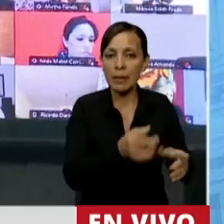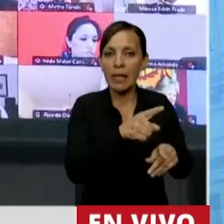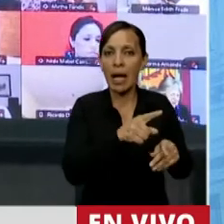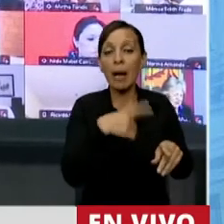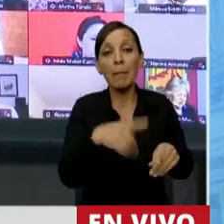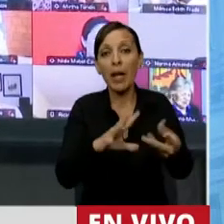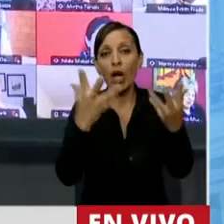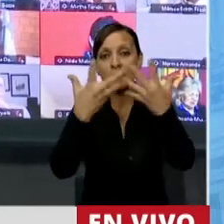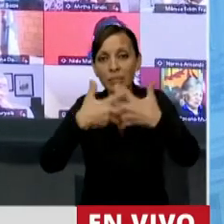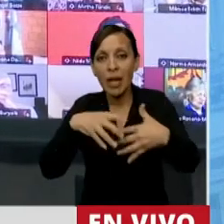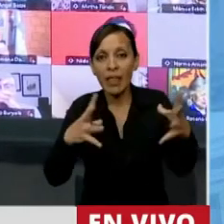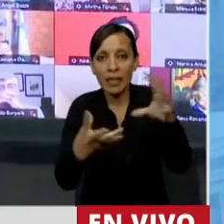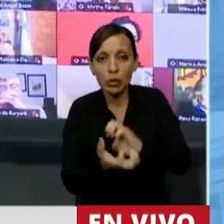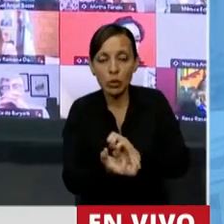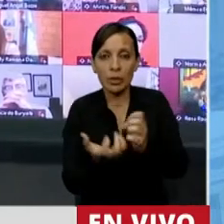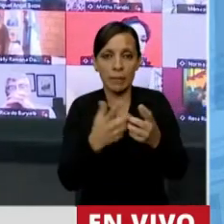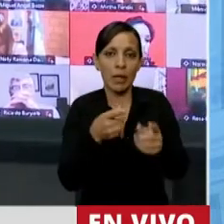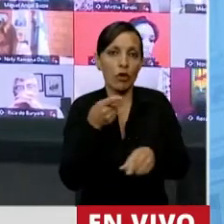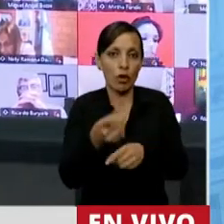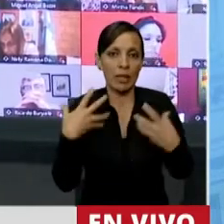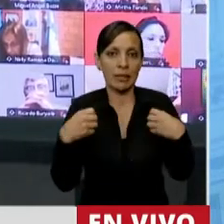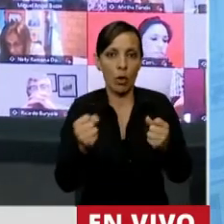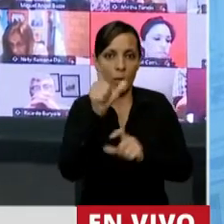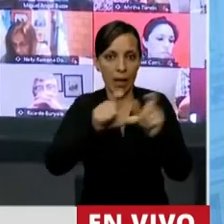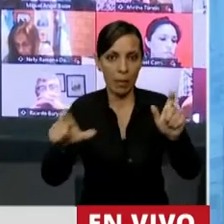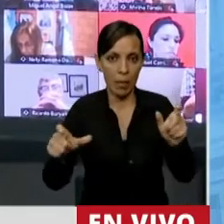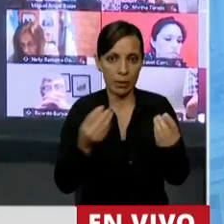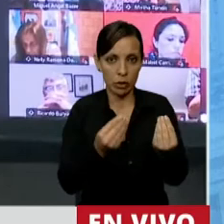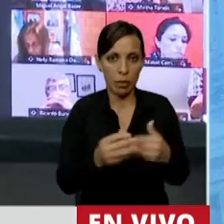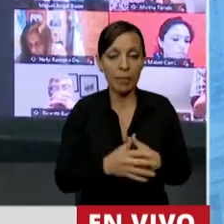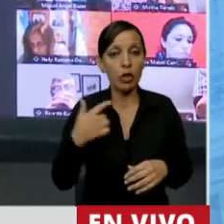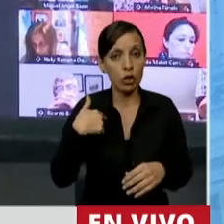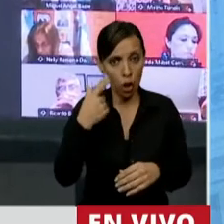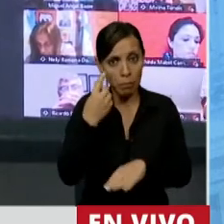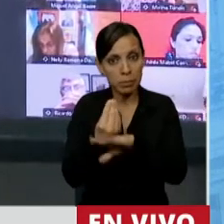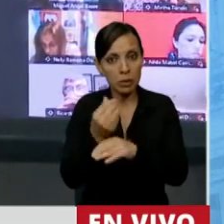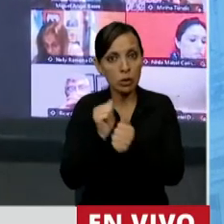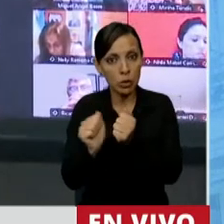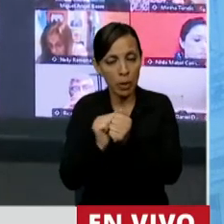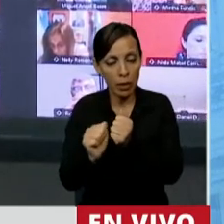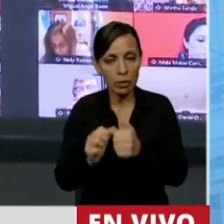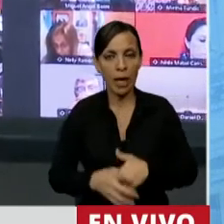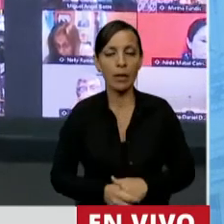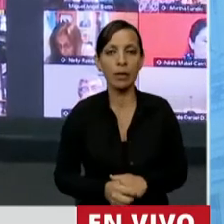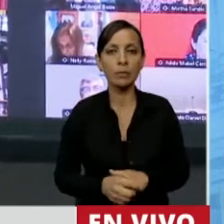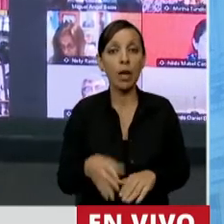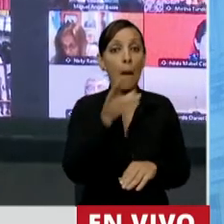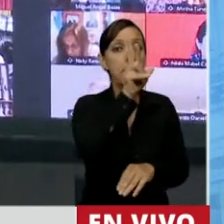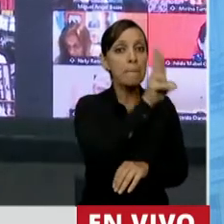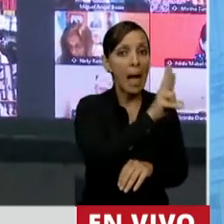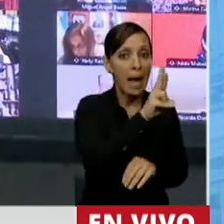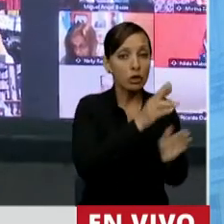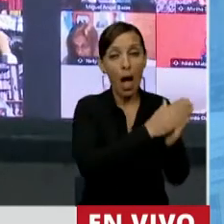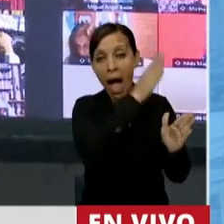destrucción de ecosistemas y de atentar contra la salud de la población. Soy de la ciudad de Rosario y desde marzo